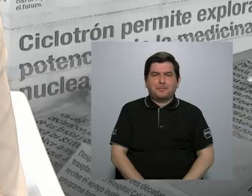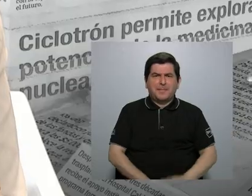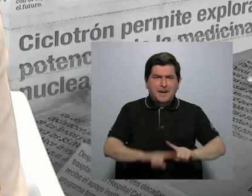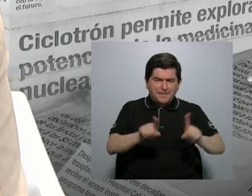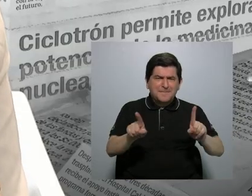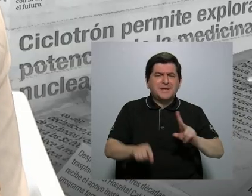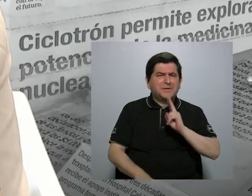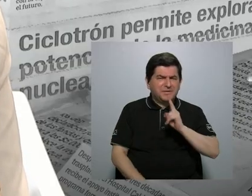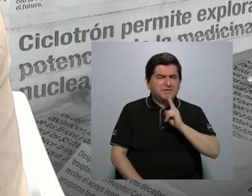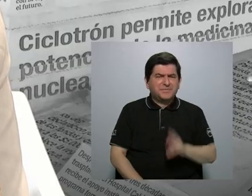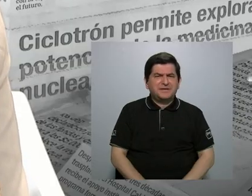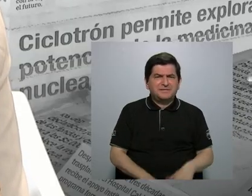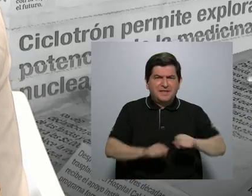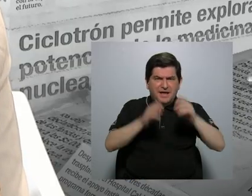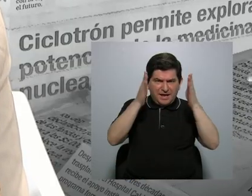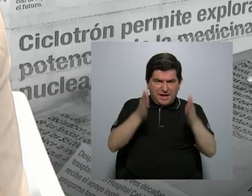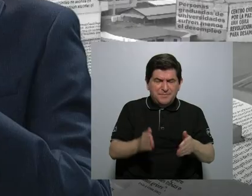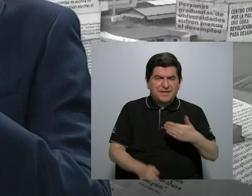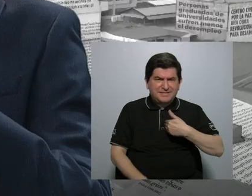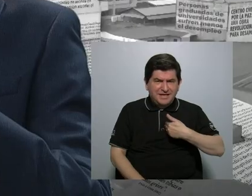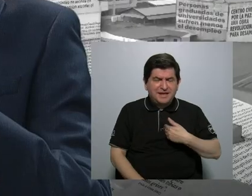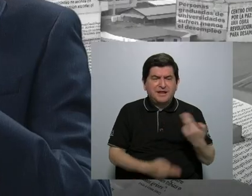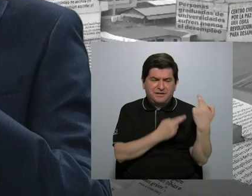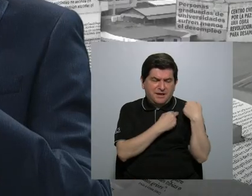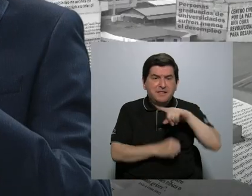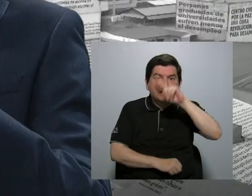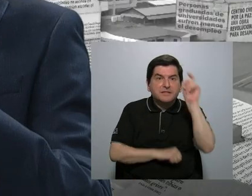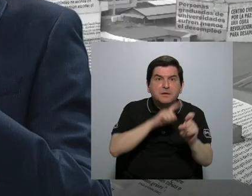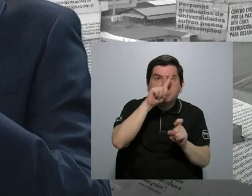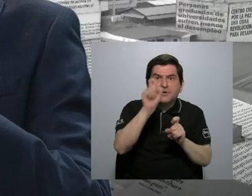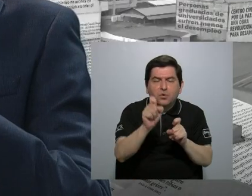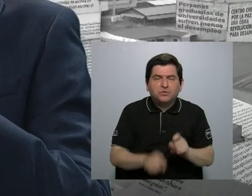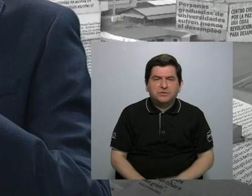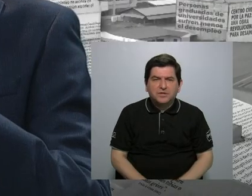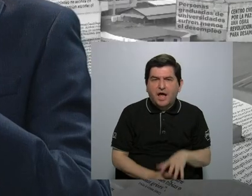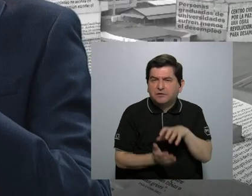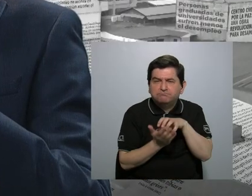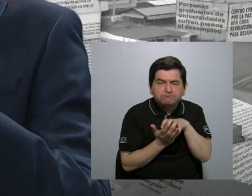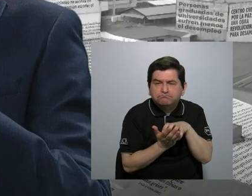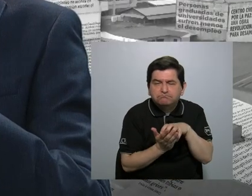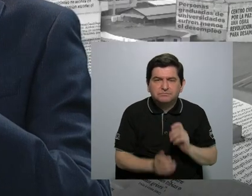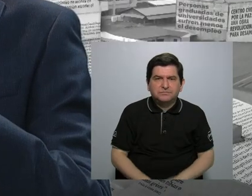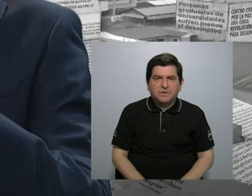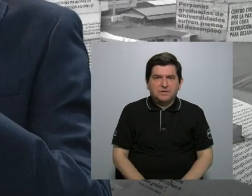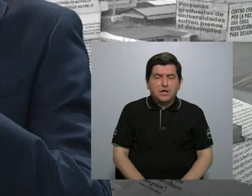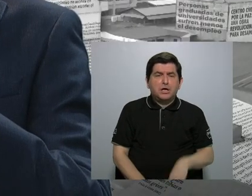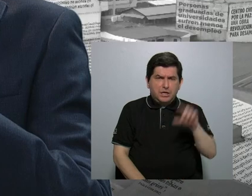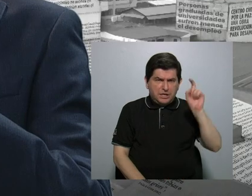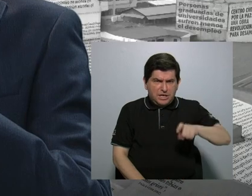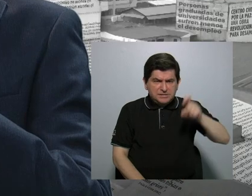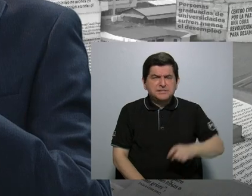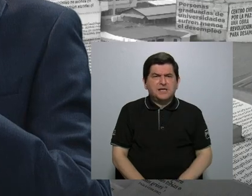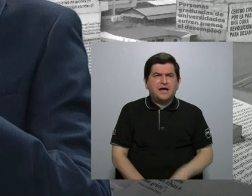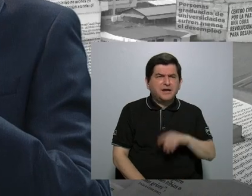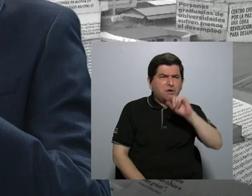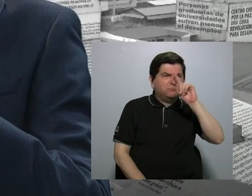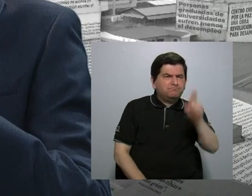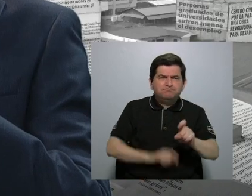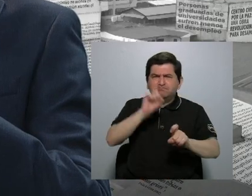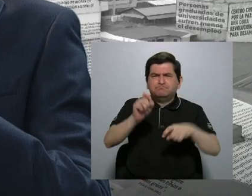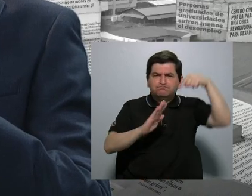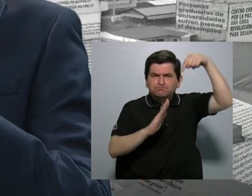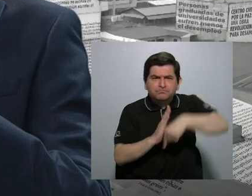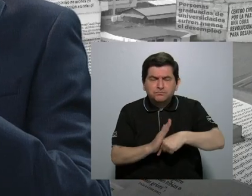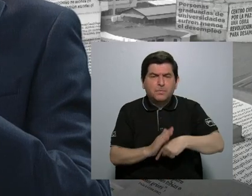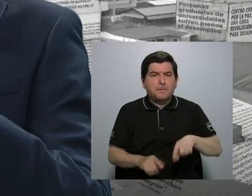Pero es cierto, el periodista es el que tiene que preguntar, es el que tiene que cuestionar, es el que tiene que increpar si es necesario. Pero no